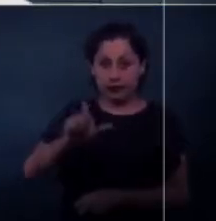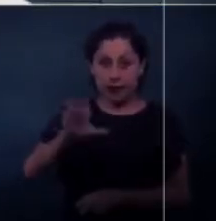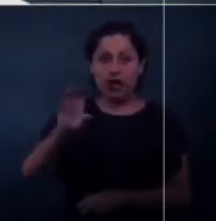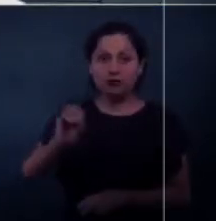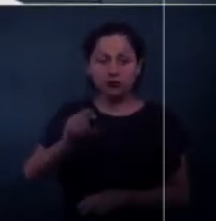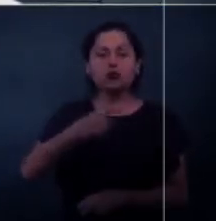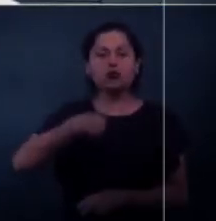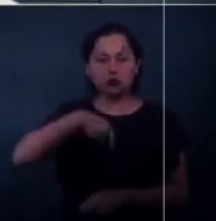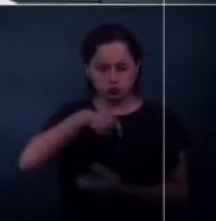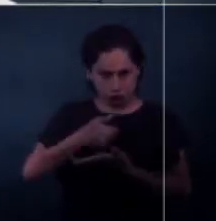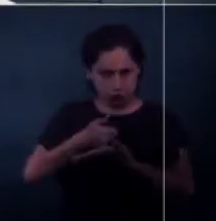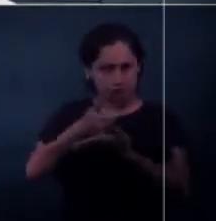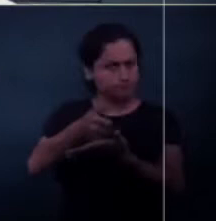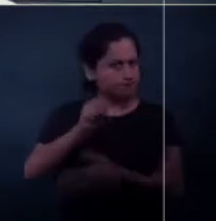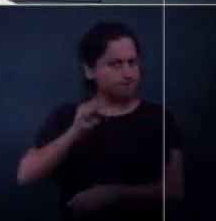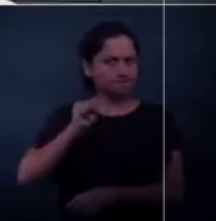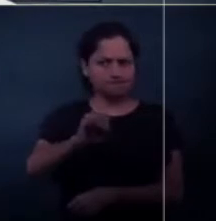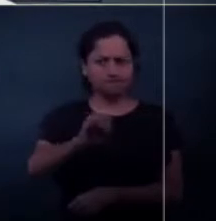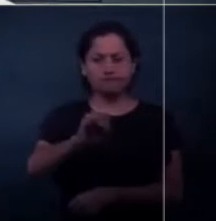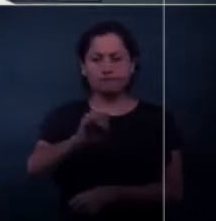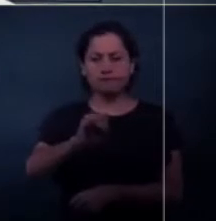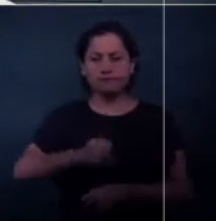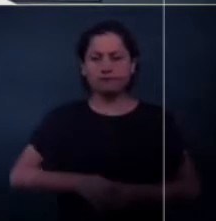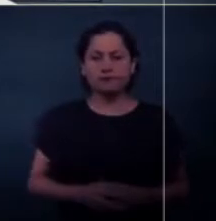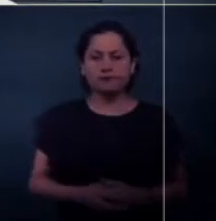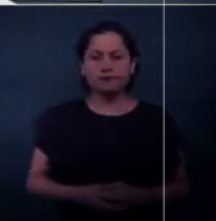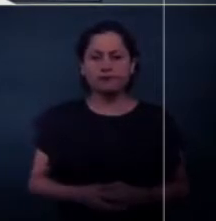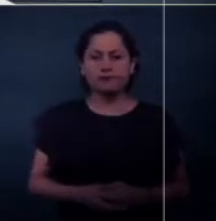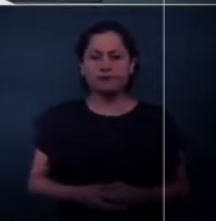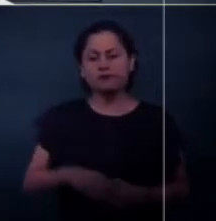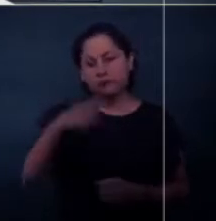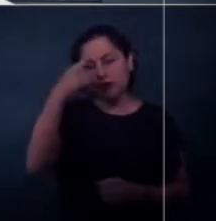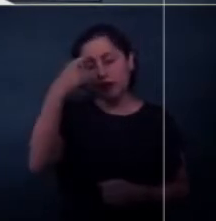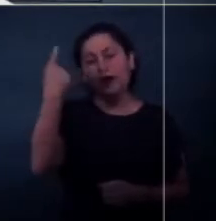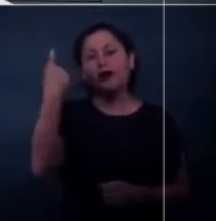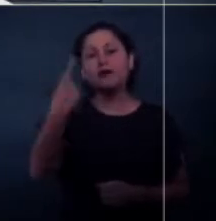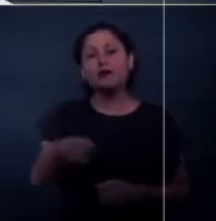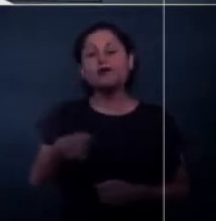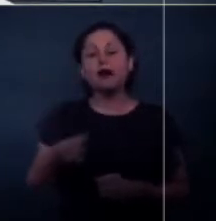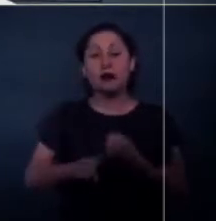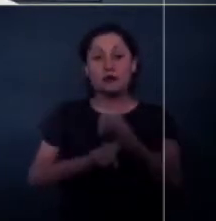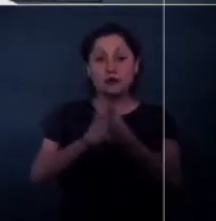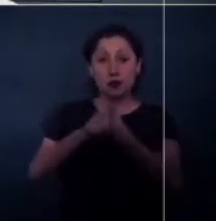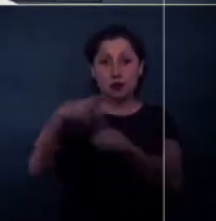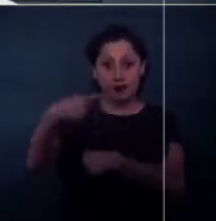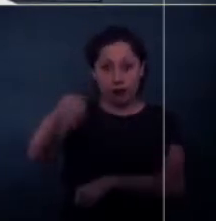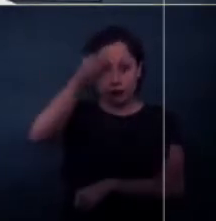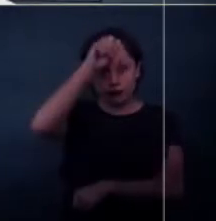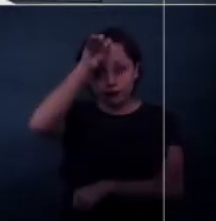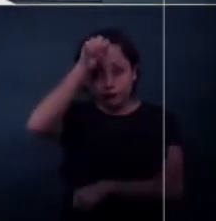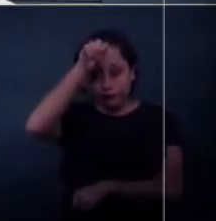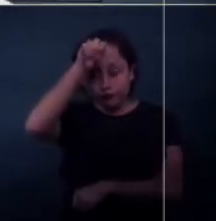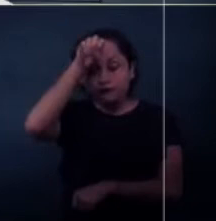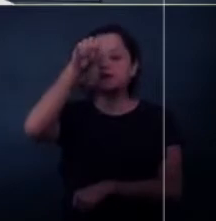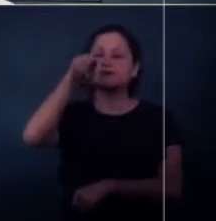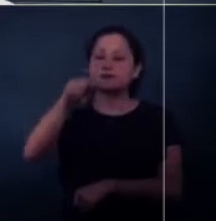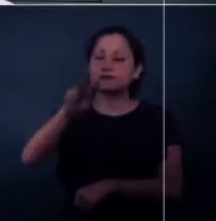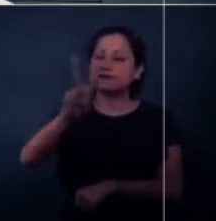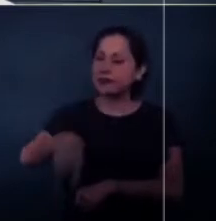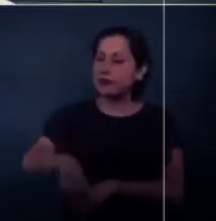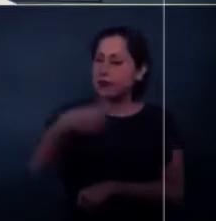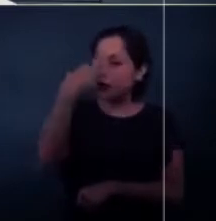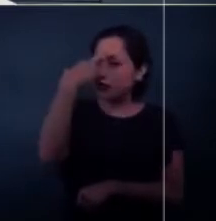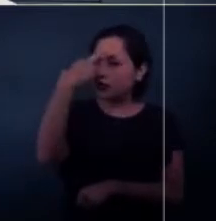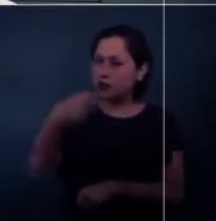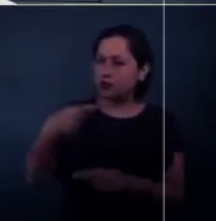para que se solucione el problema minero, que en efecto ya lleva mucho tiempo.